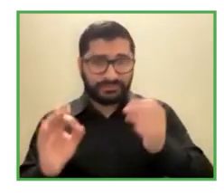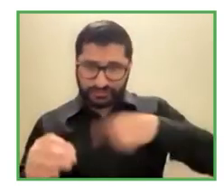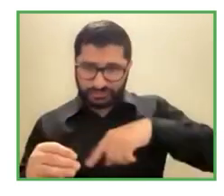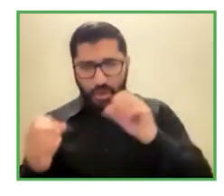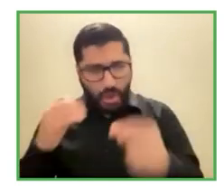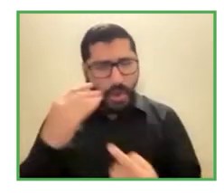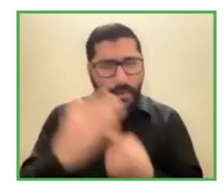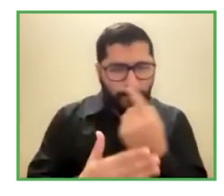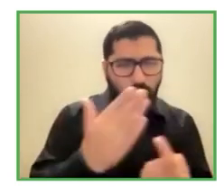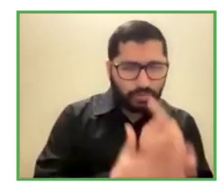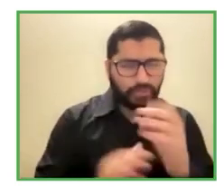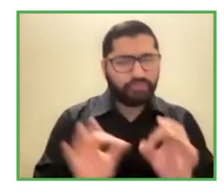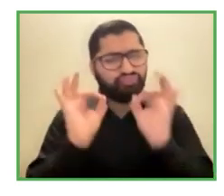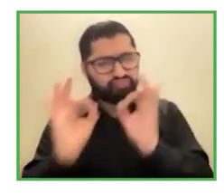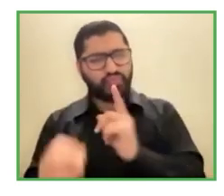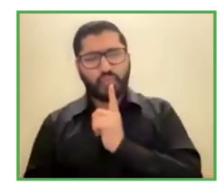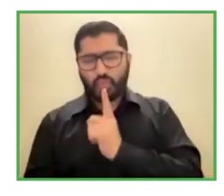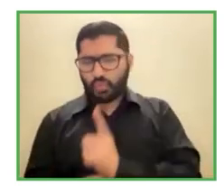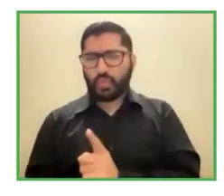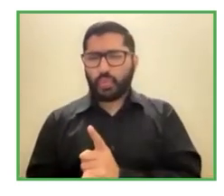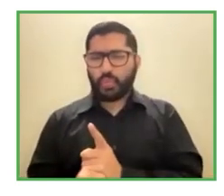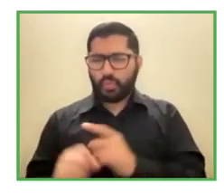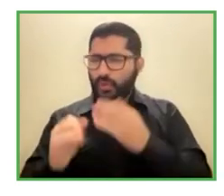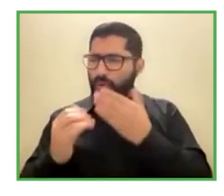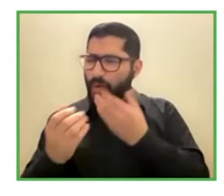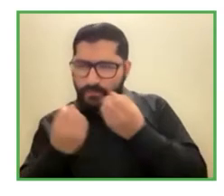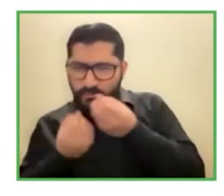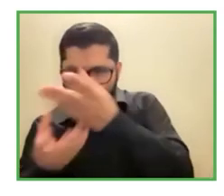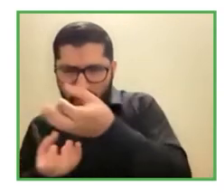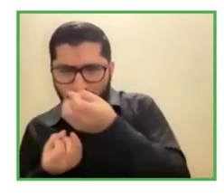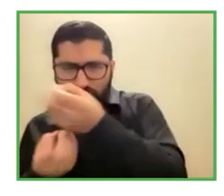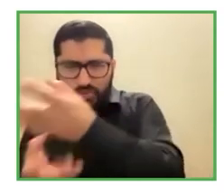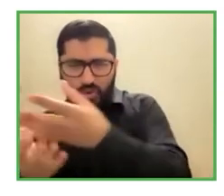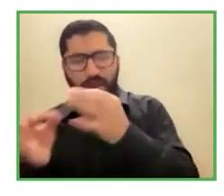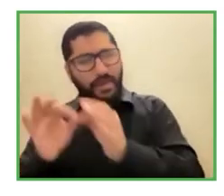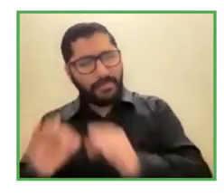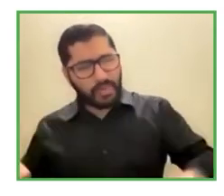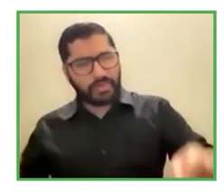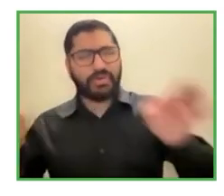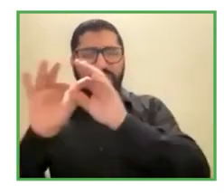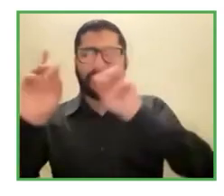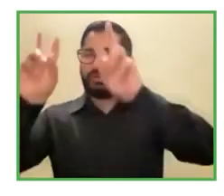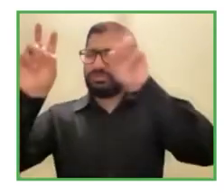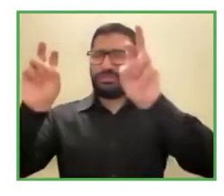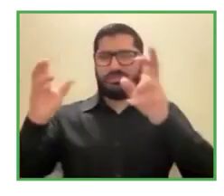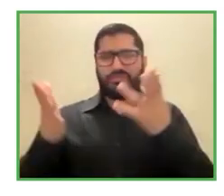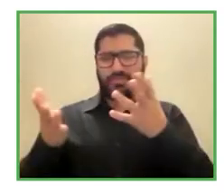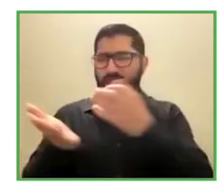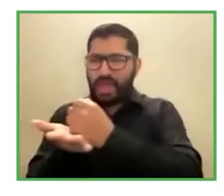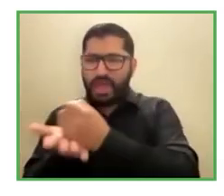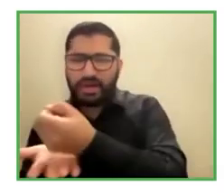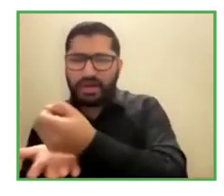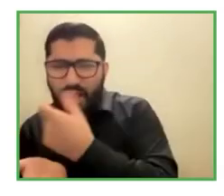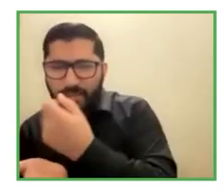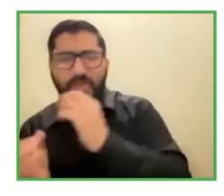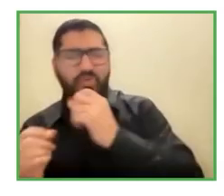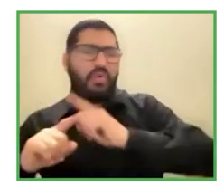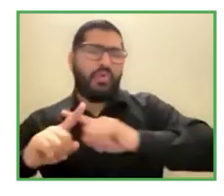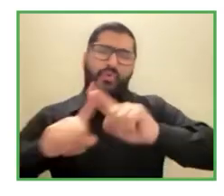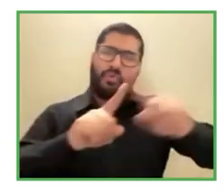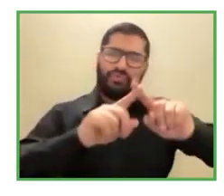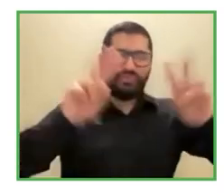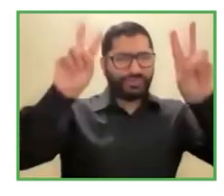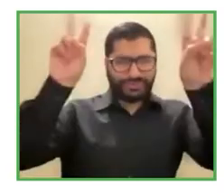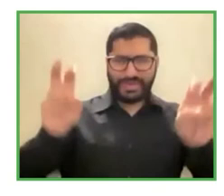e información muy importante con respecto a los medicamentos con respecto a diferentes temas de salud en